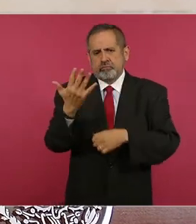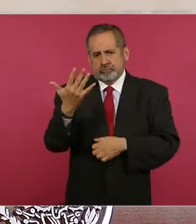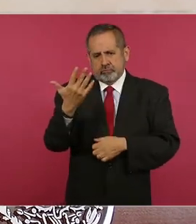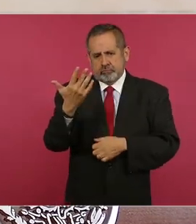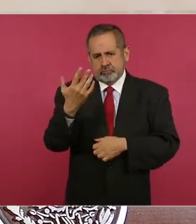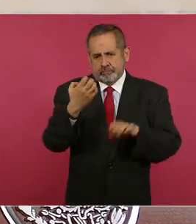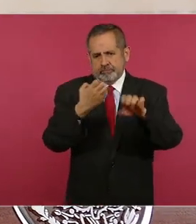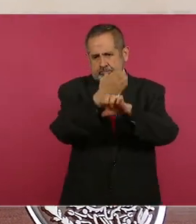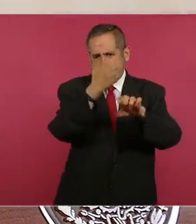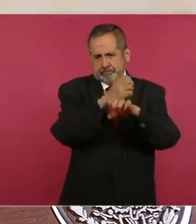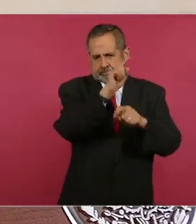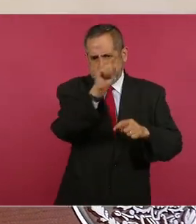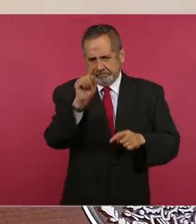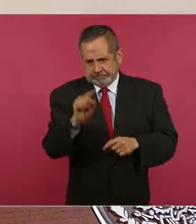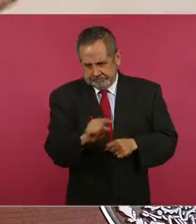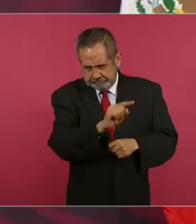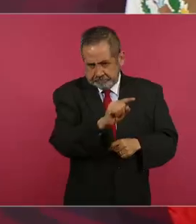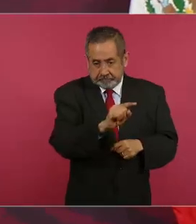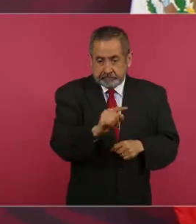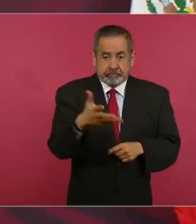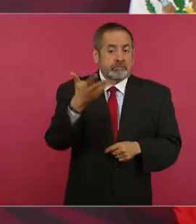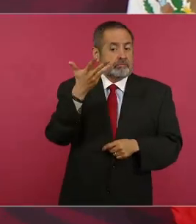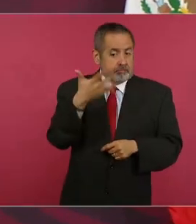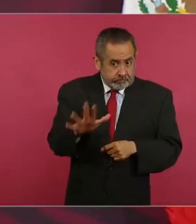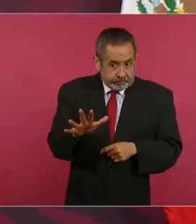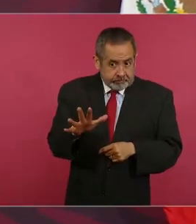eran de México.